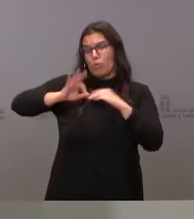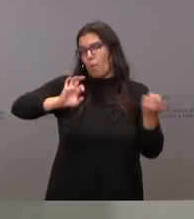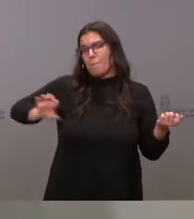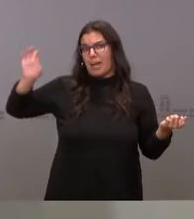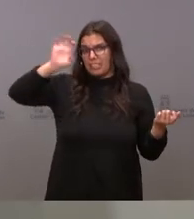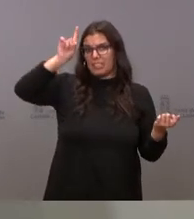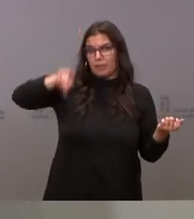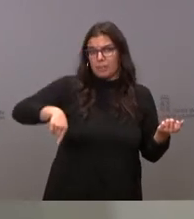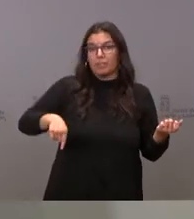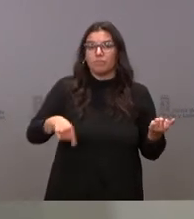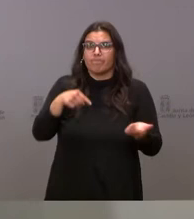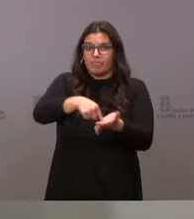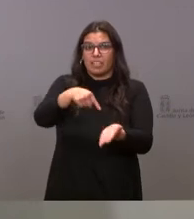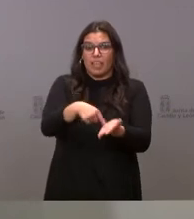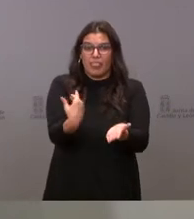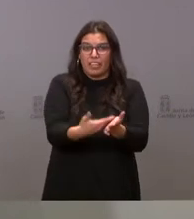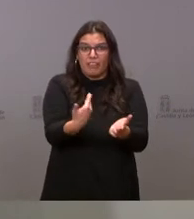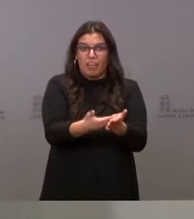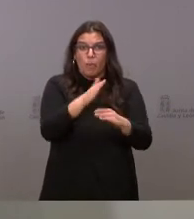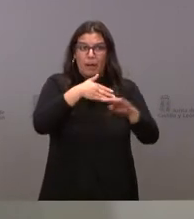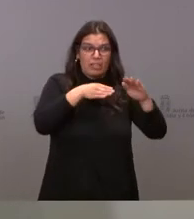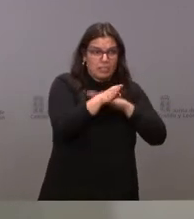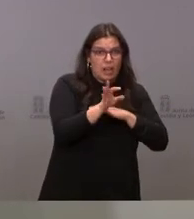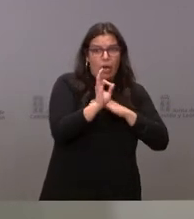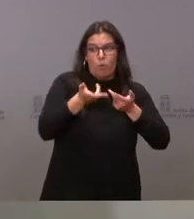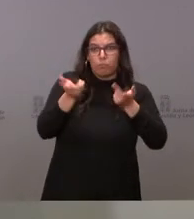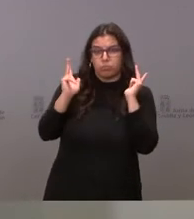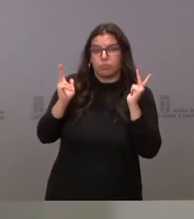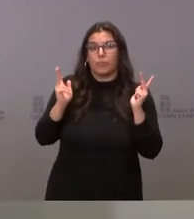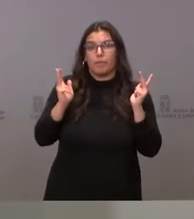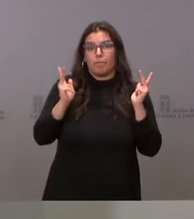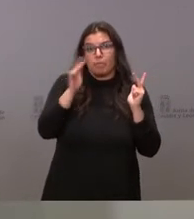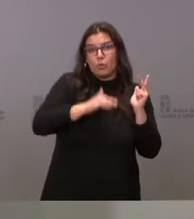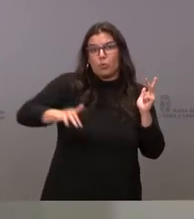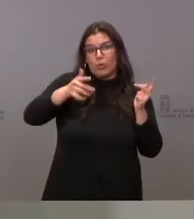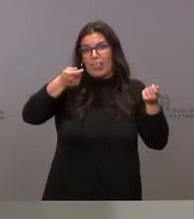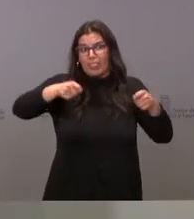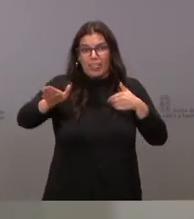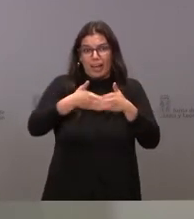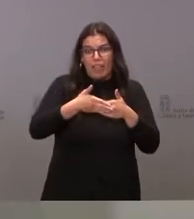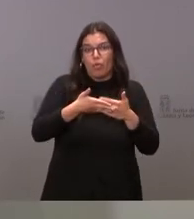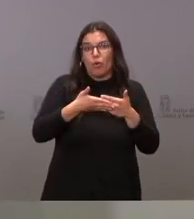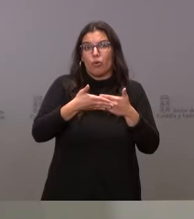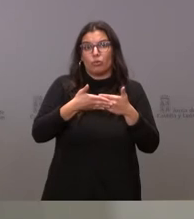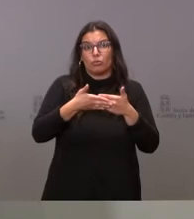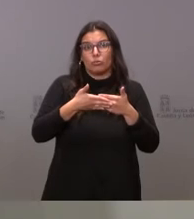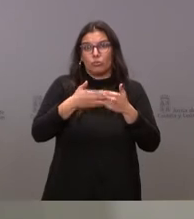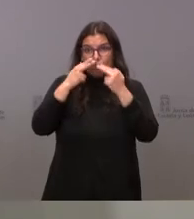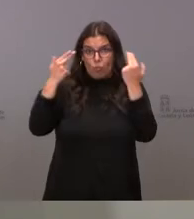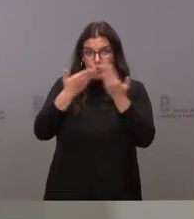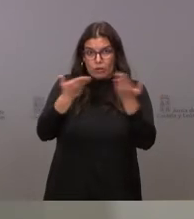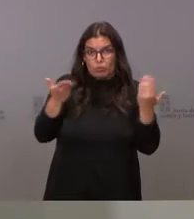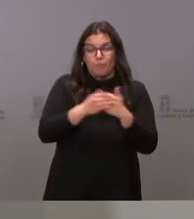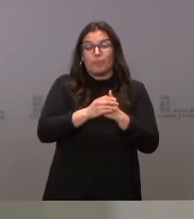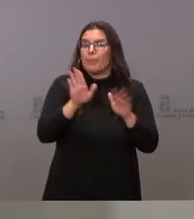de exigir el certificado COVID en lugares cerrados, abiertos al público. Pero insisto,